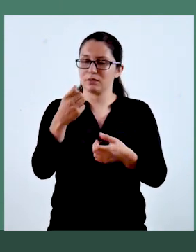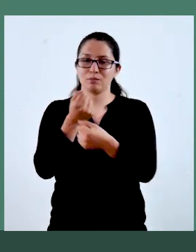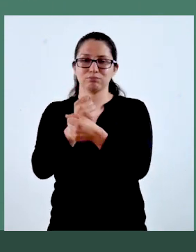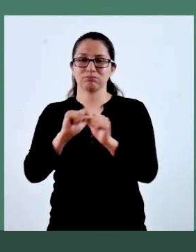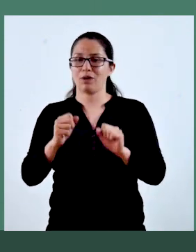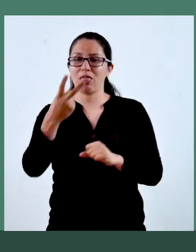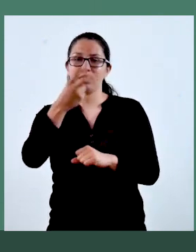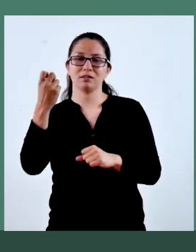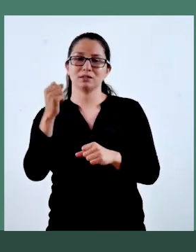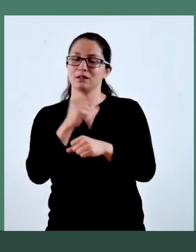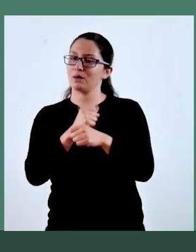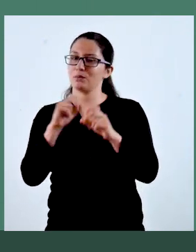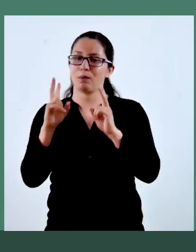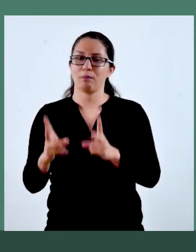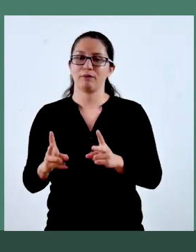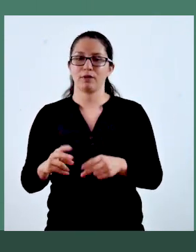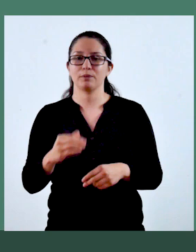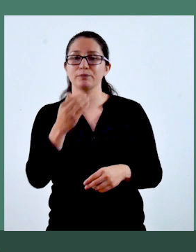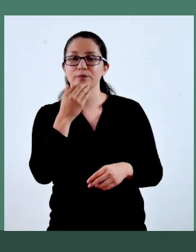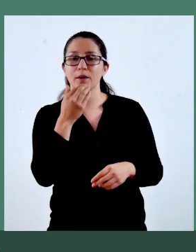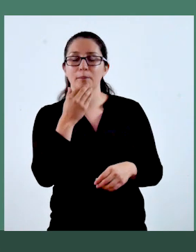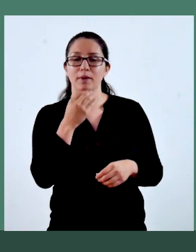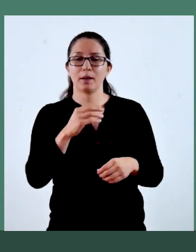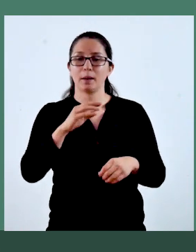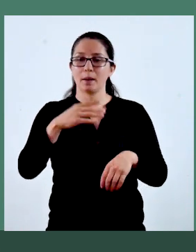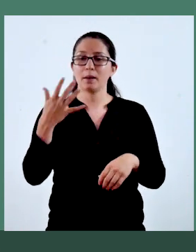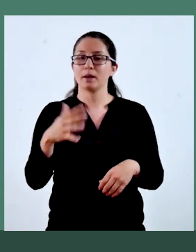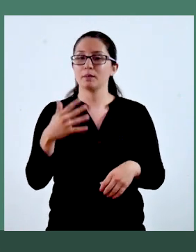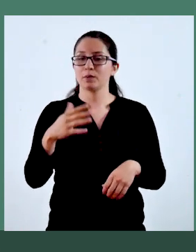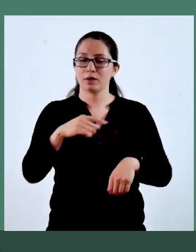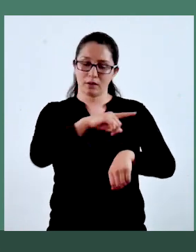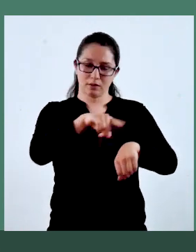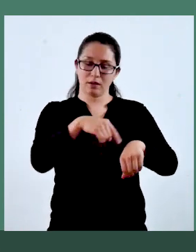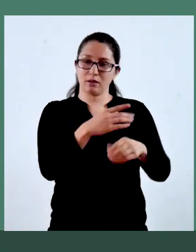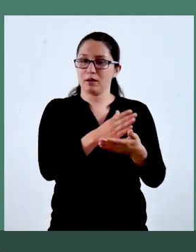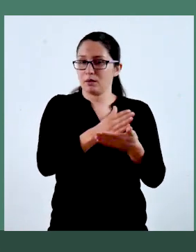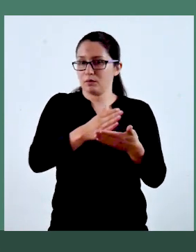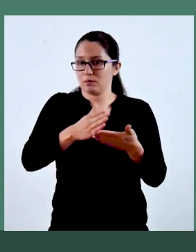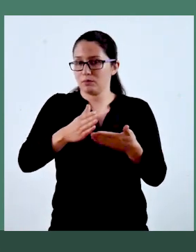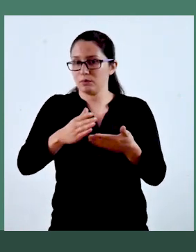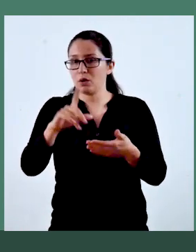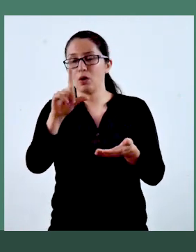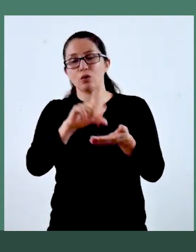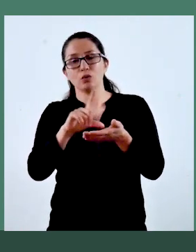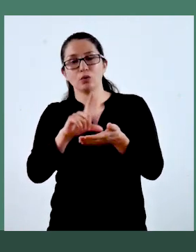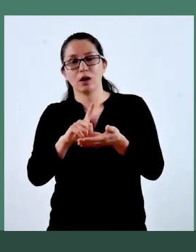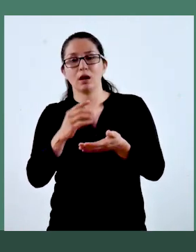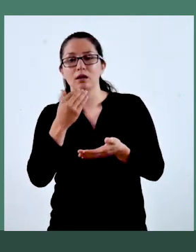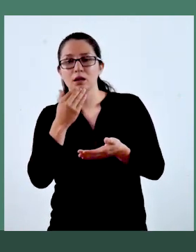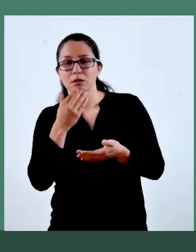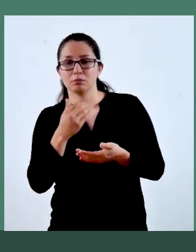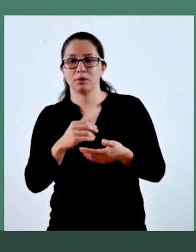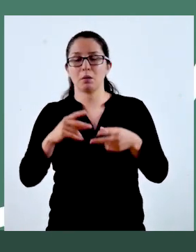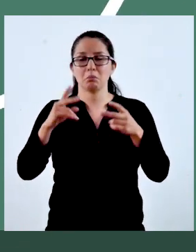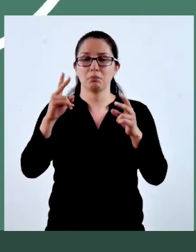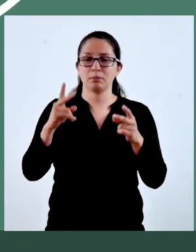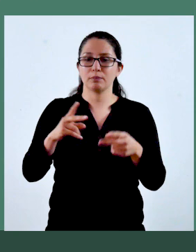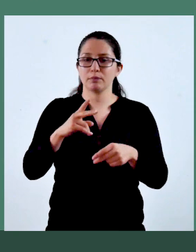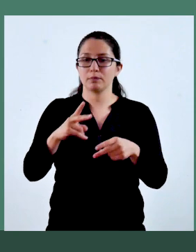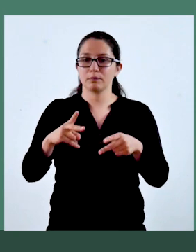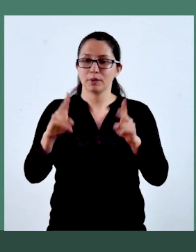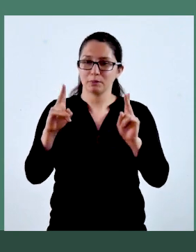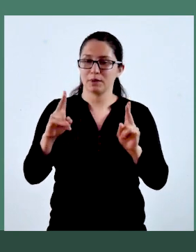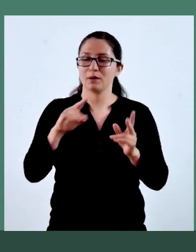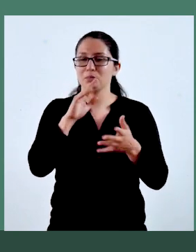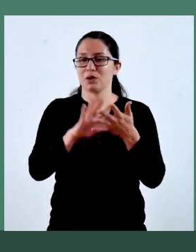También debes tener en cuenta los plazos y las restricciones geográficas que la autorización contempla. Por ejemplo, si el permiso es